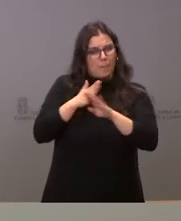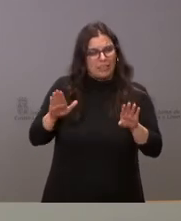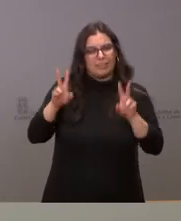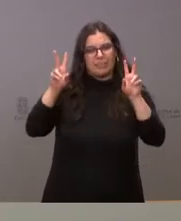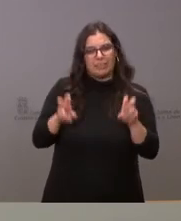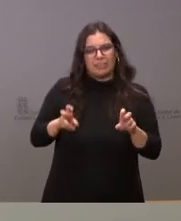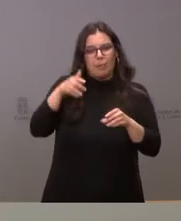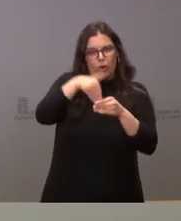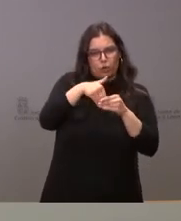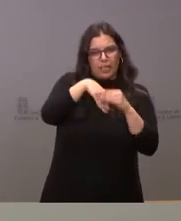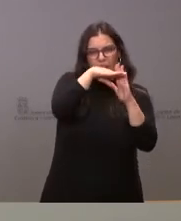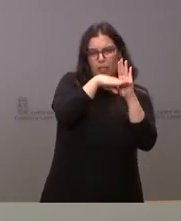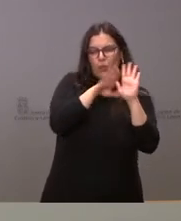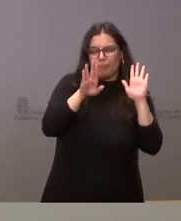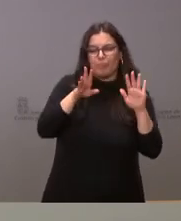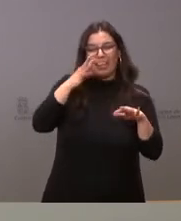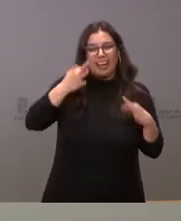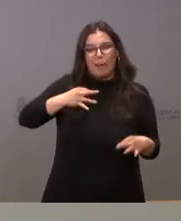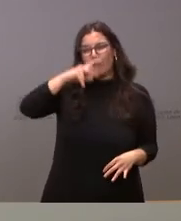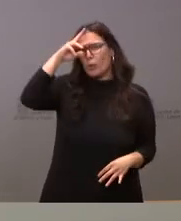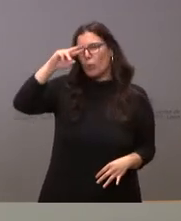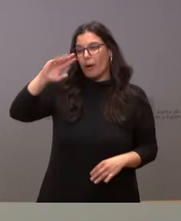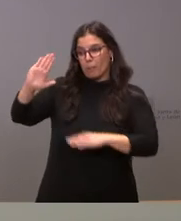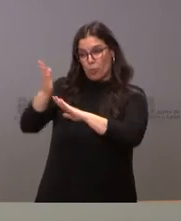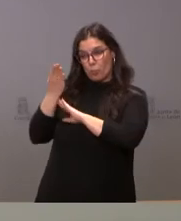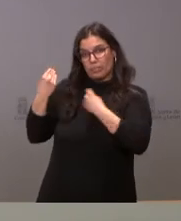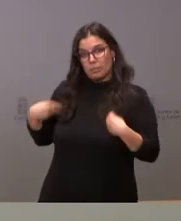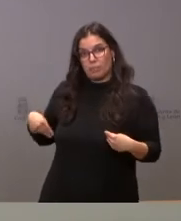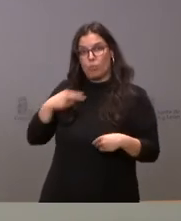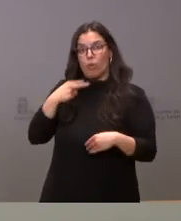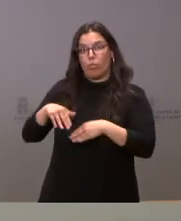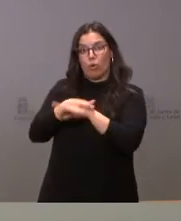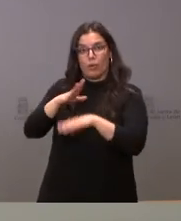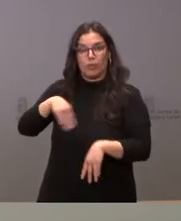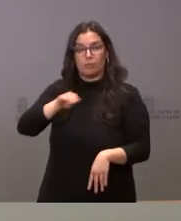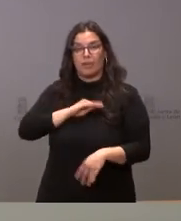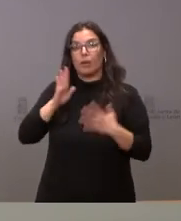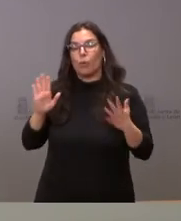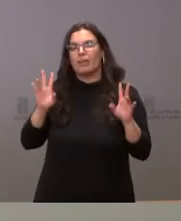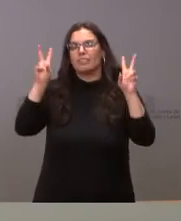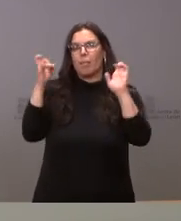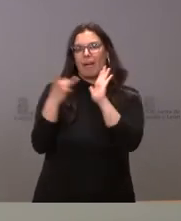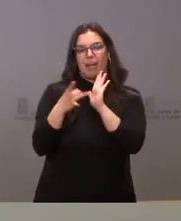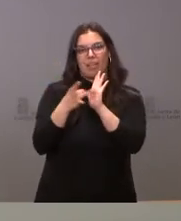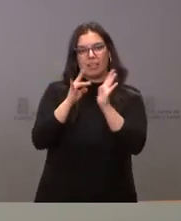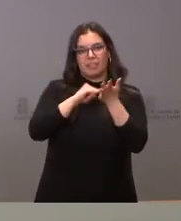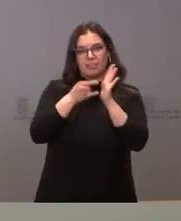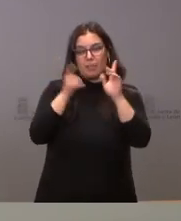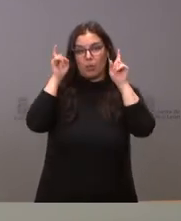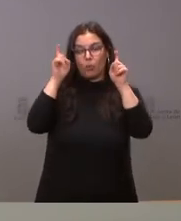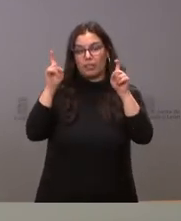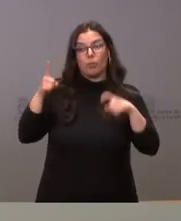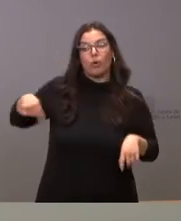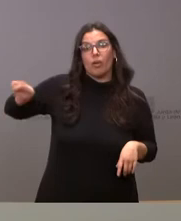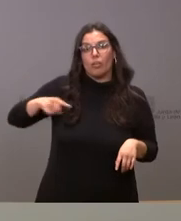lo que nos preocupa de esta propuesta por parte del Gobierno es el que tiene que ver con la calidad del sistema educativo. El hecho de que